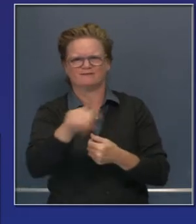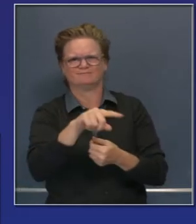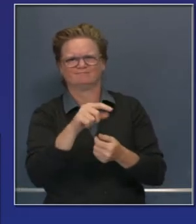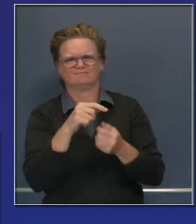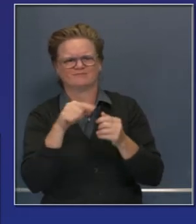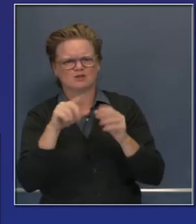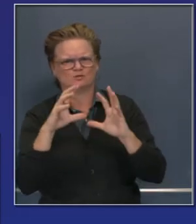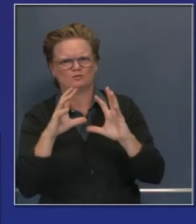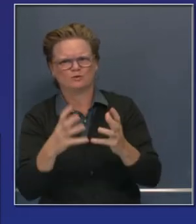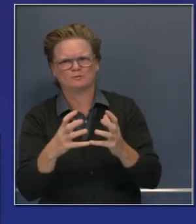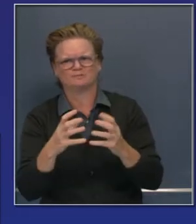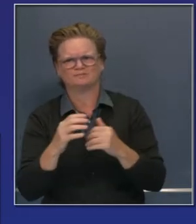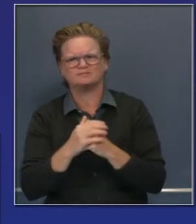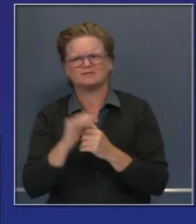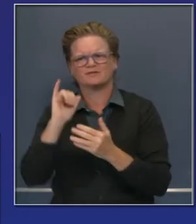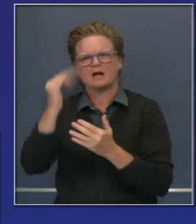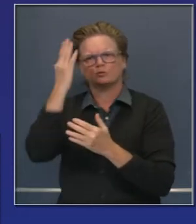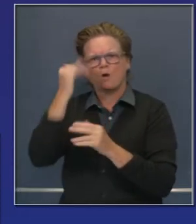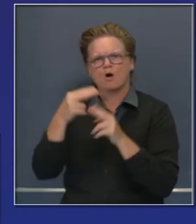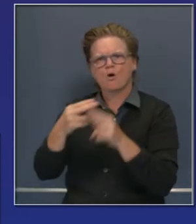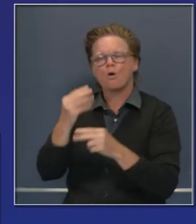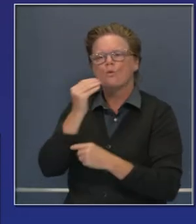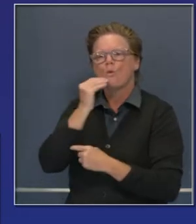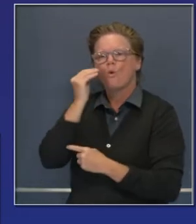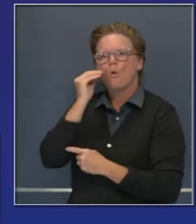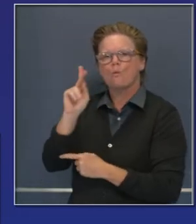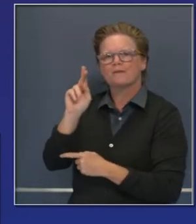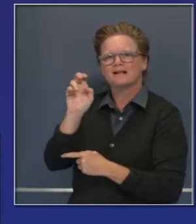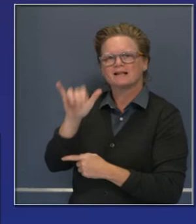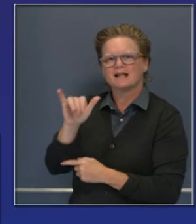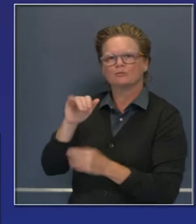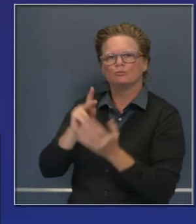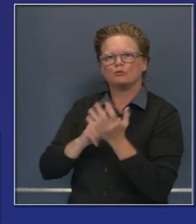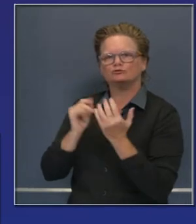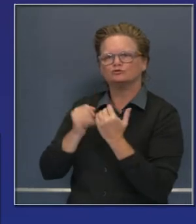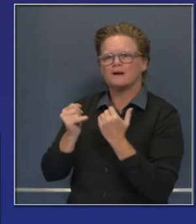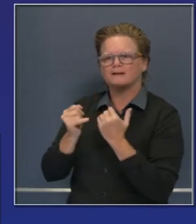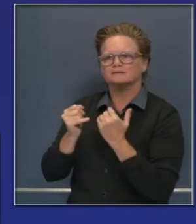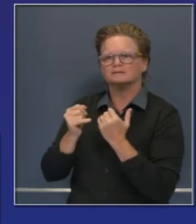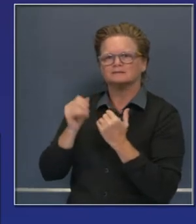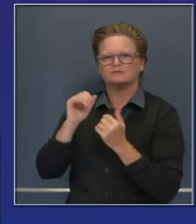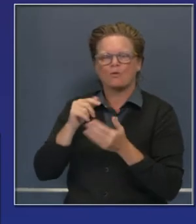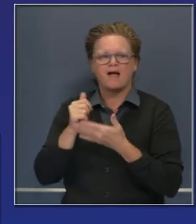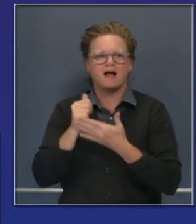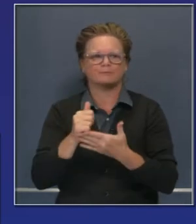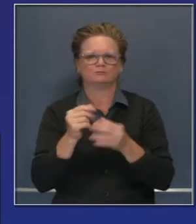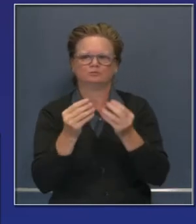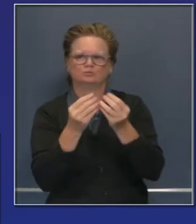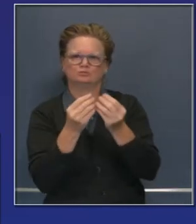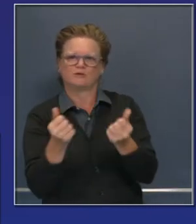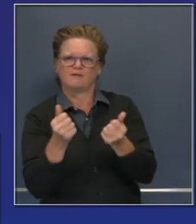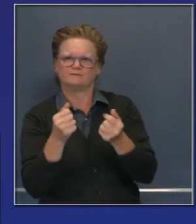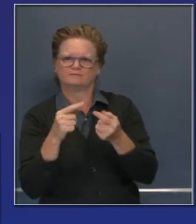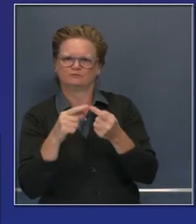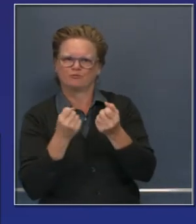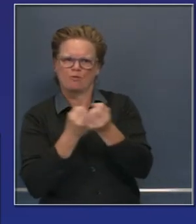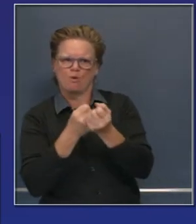fundamental en las estrategias de Home Key. Esta segunda ronda de concesiones